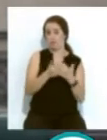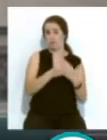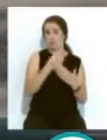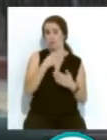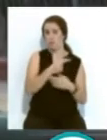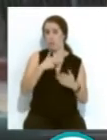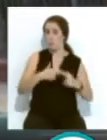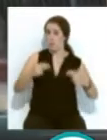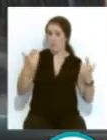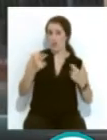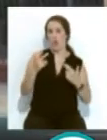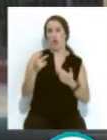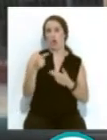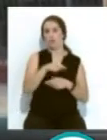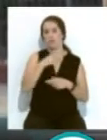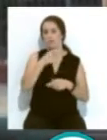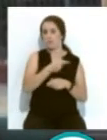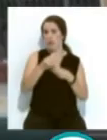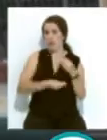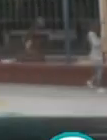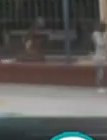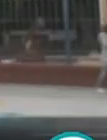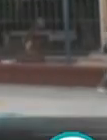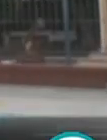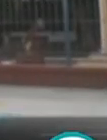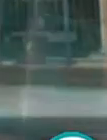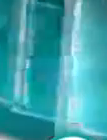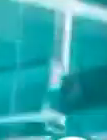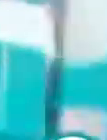pública... ...como está regulado y como...